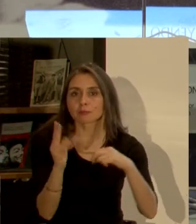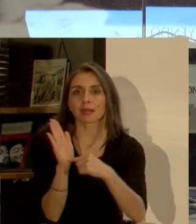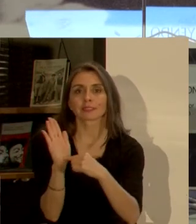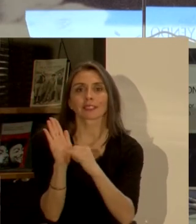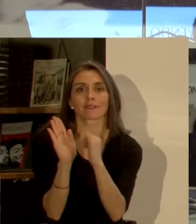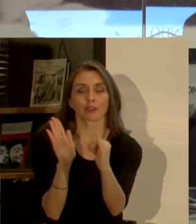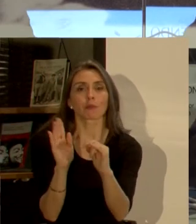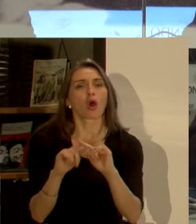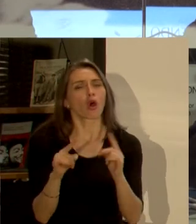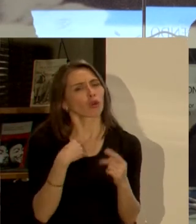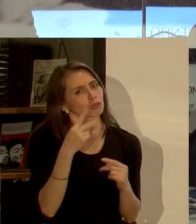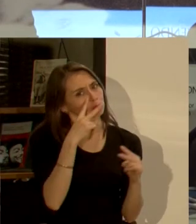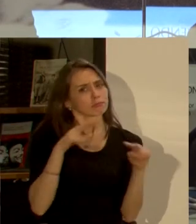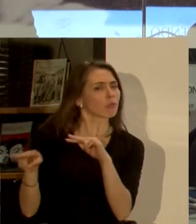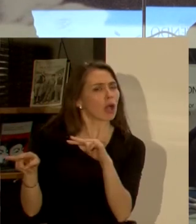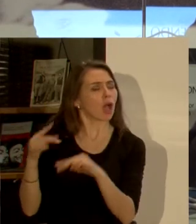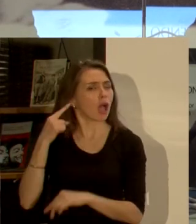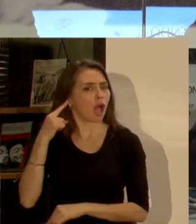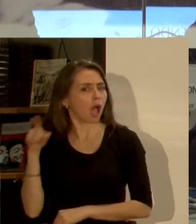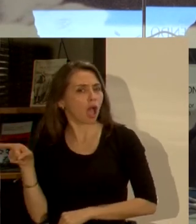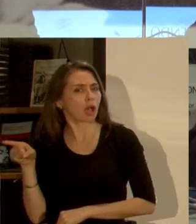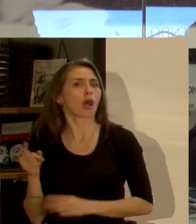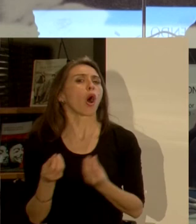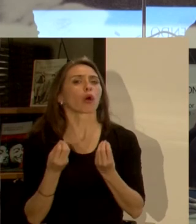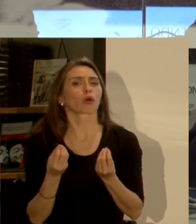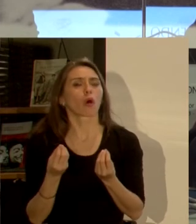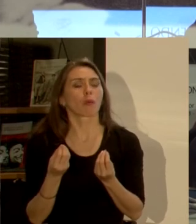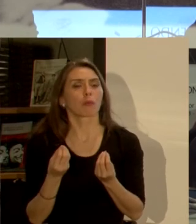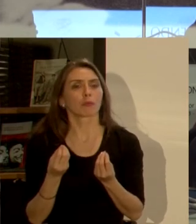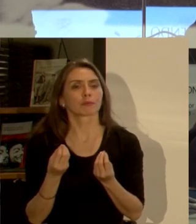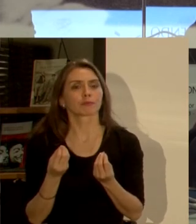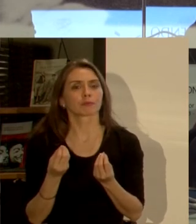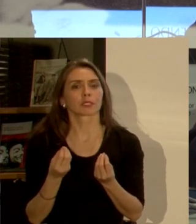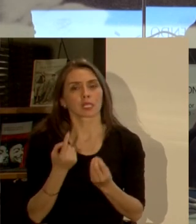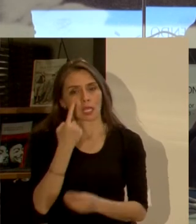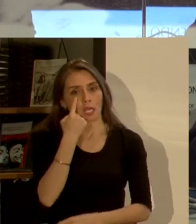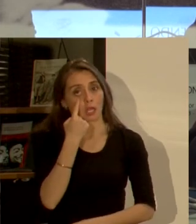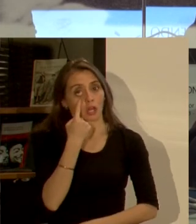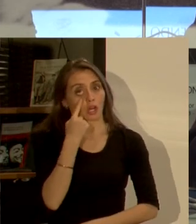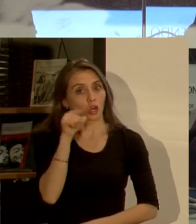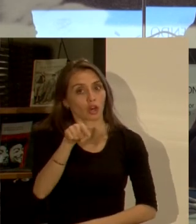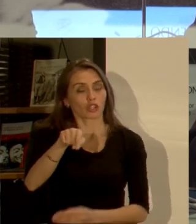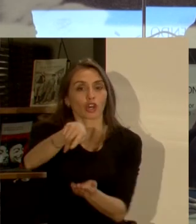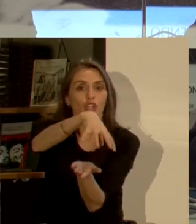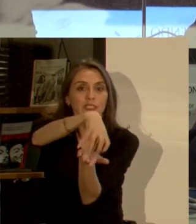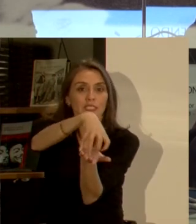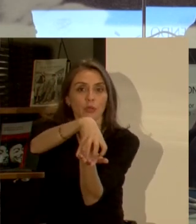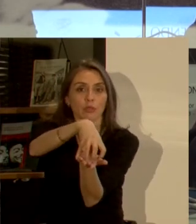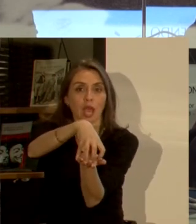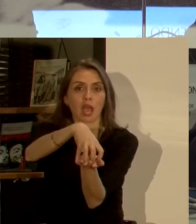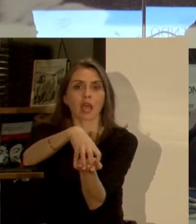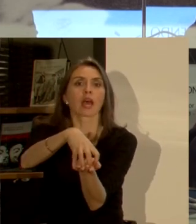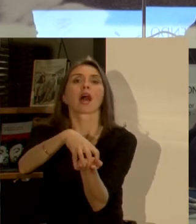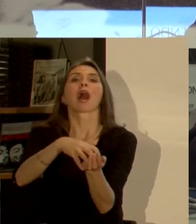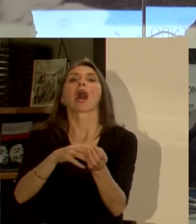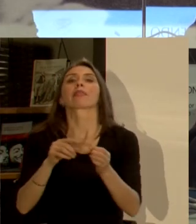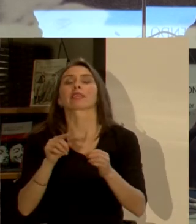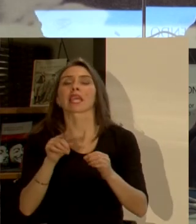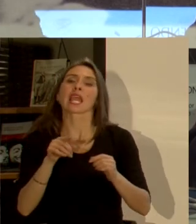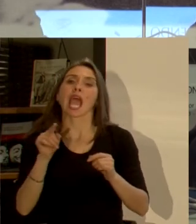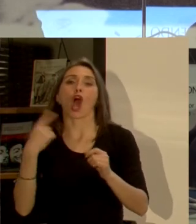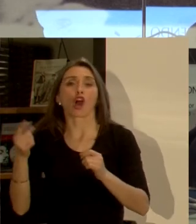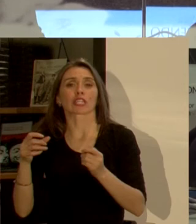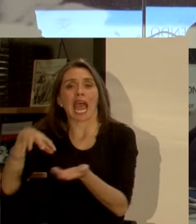otra cosa que a me llamó mucho la atención es cómo tenemos que ponerle más ojo a las ciudades de crecimiento intermedio